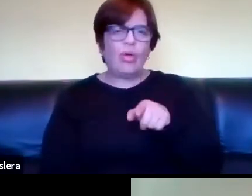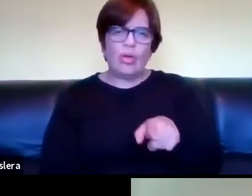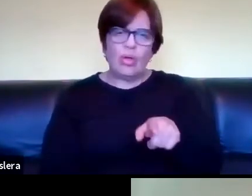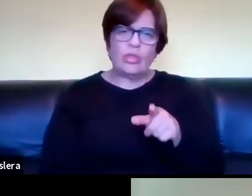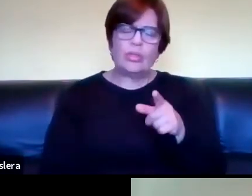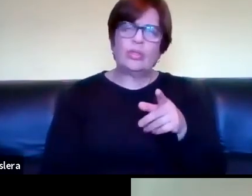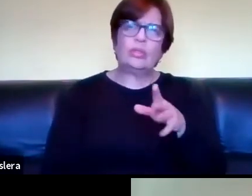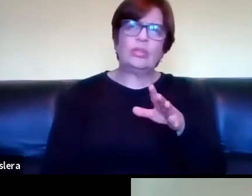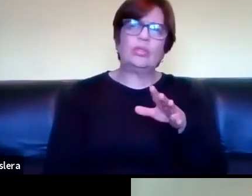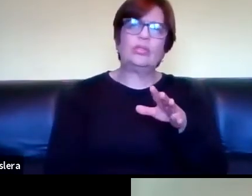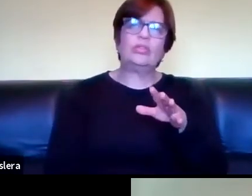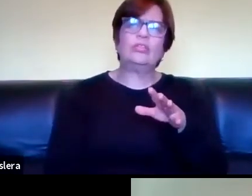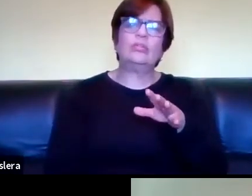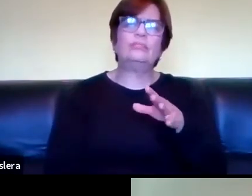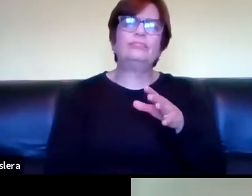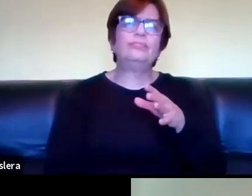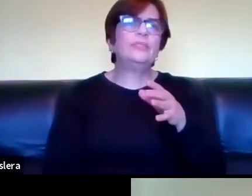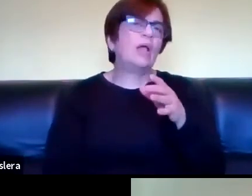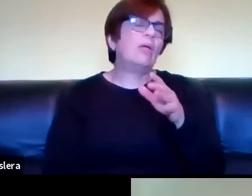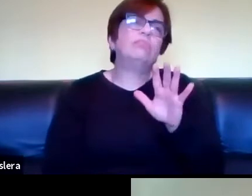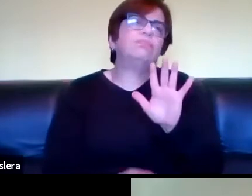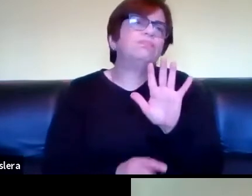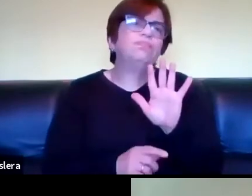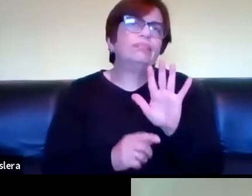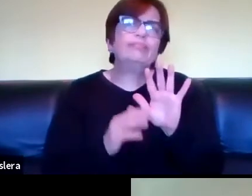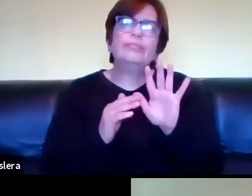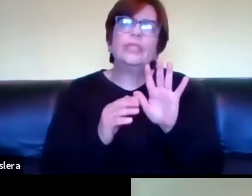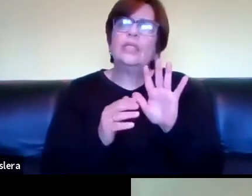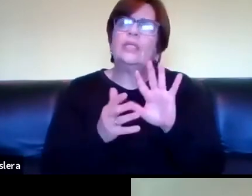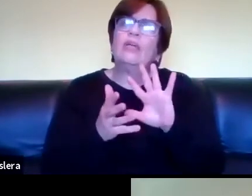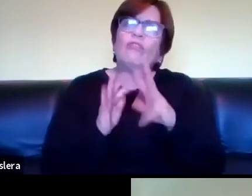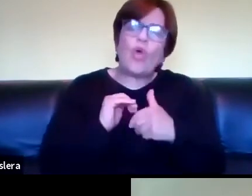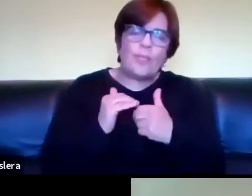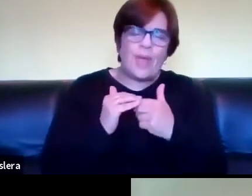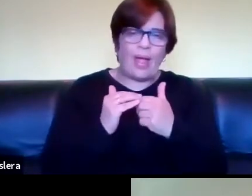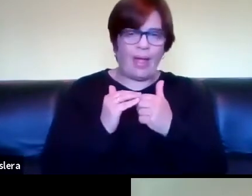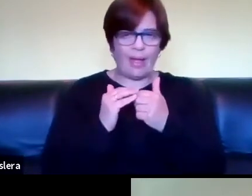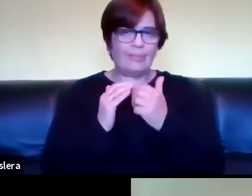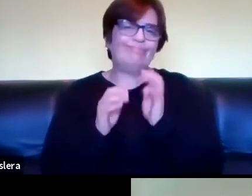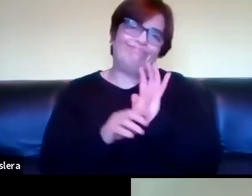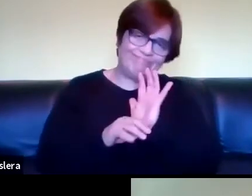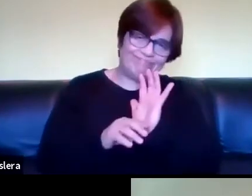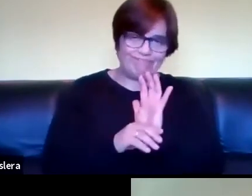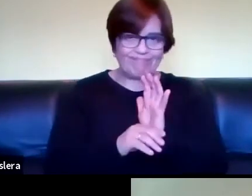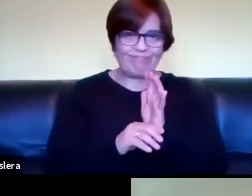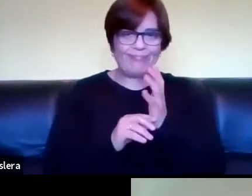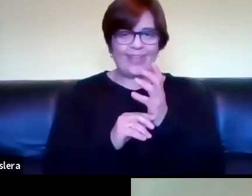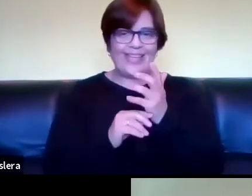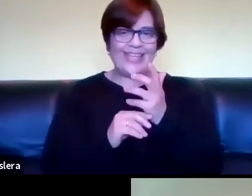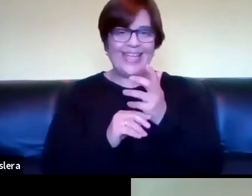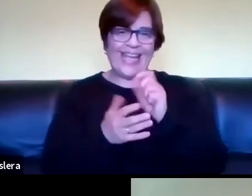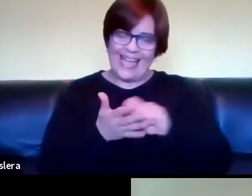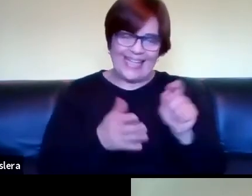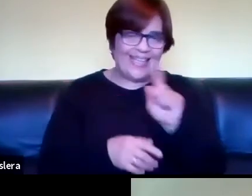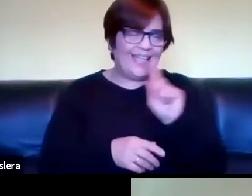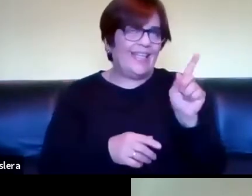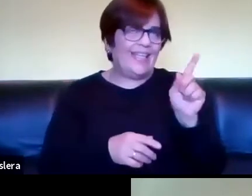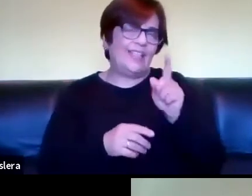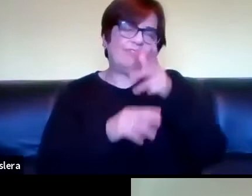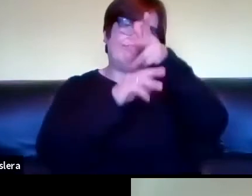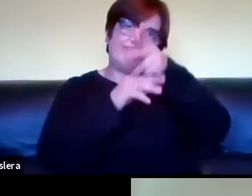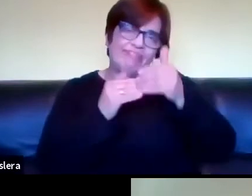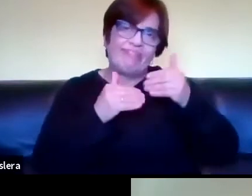este versión escrita en realidad en textualidad diferida